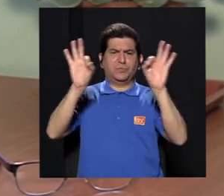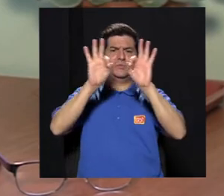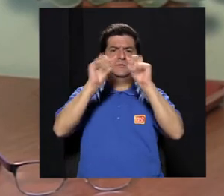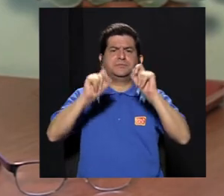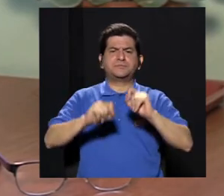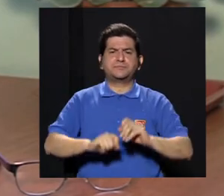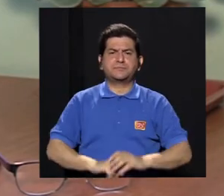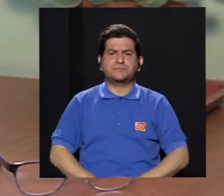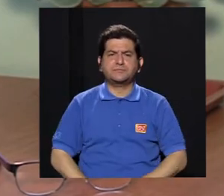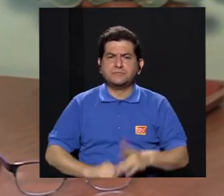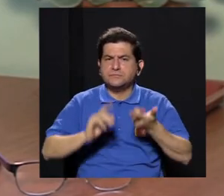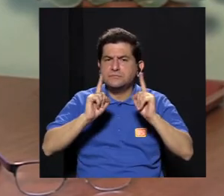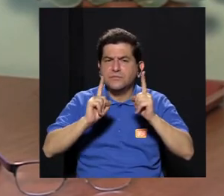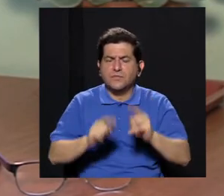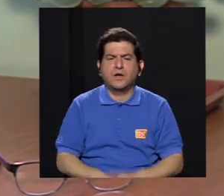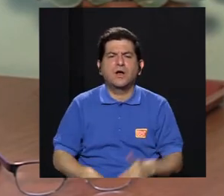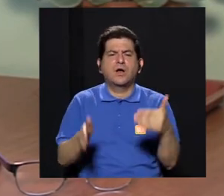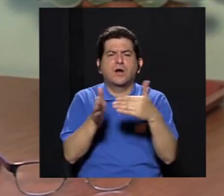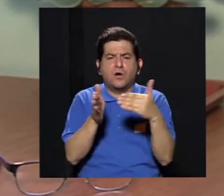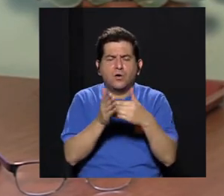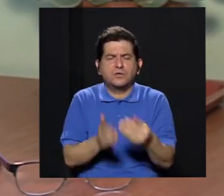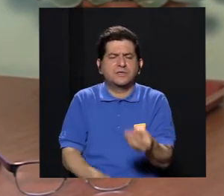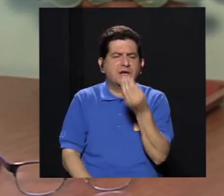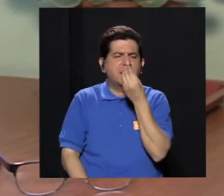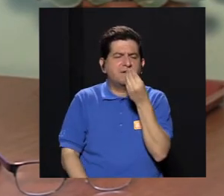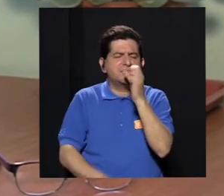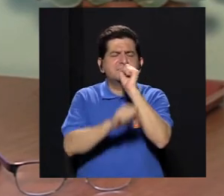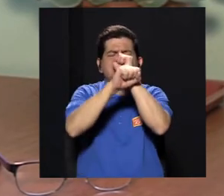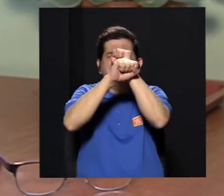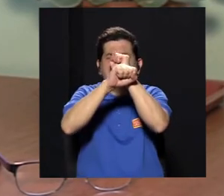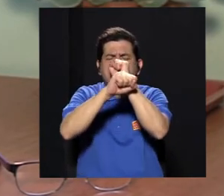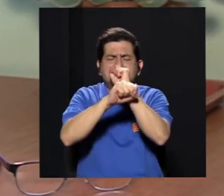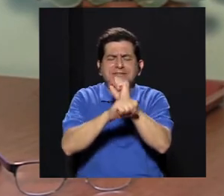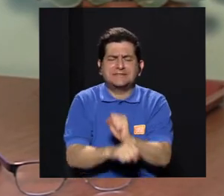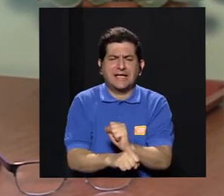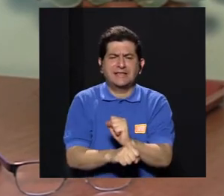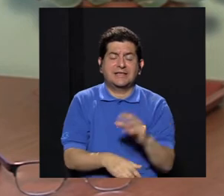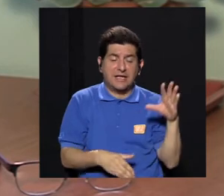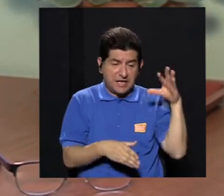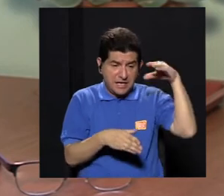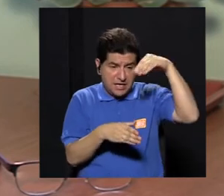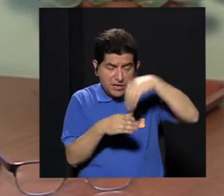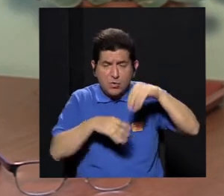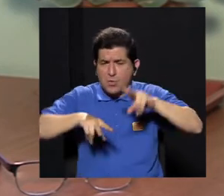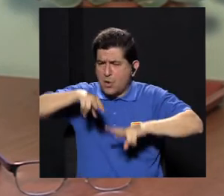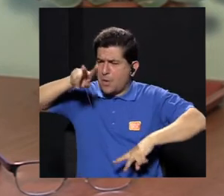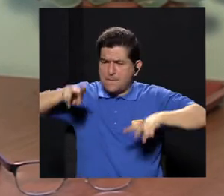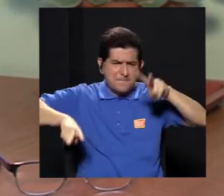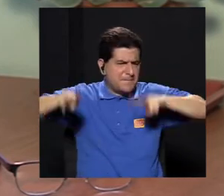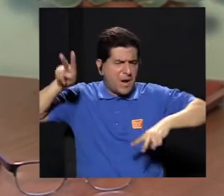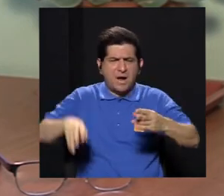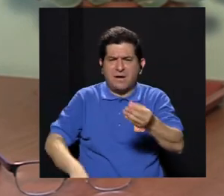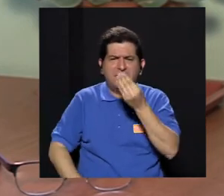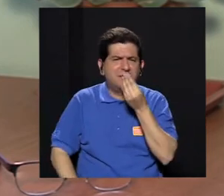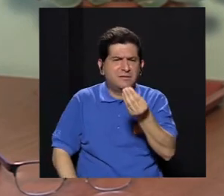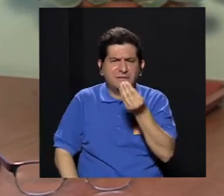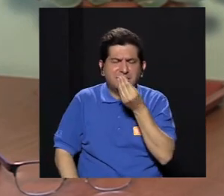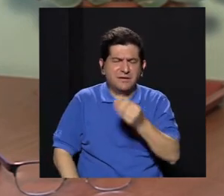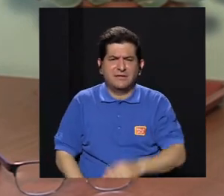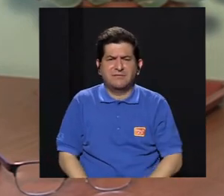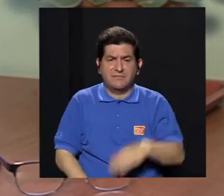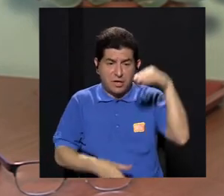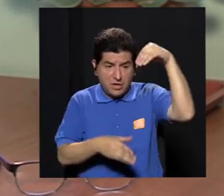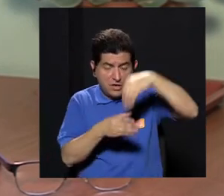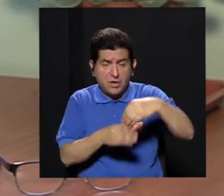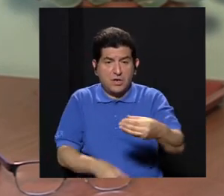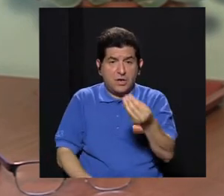grandes desafíos es el retorno a las dietas más tradicionales, que incorporan una gran variedad de